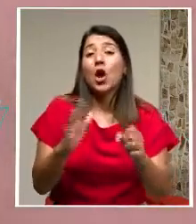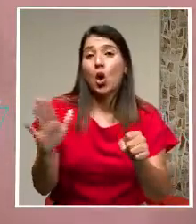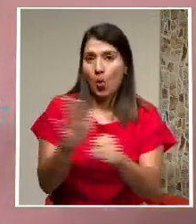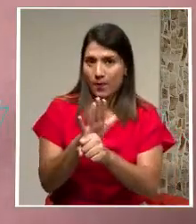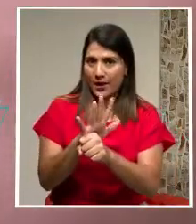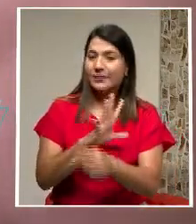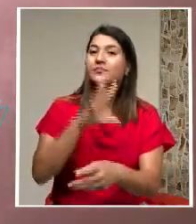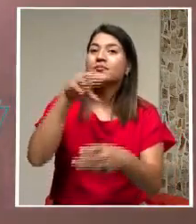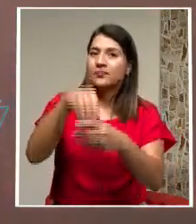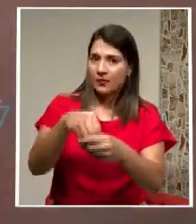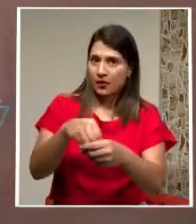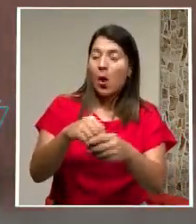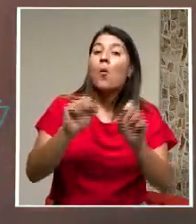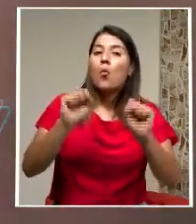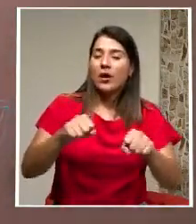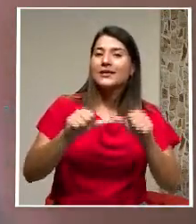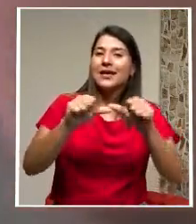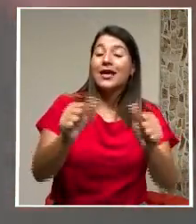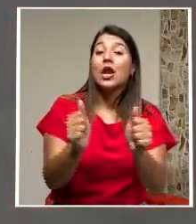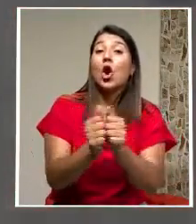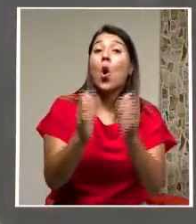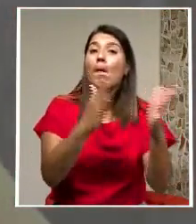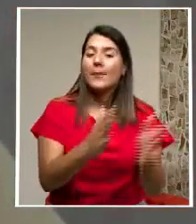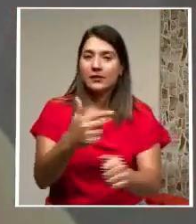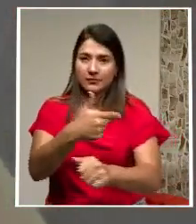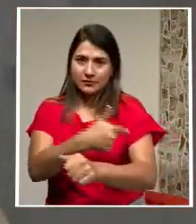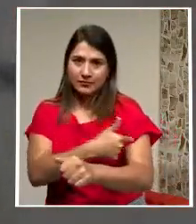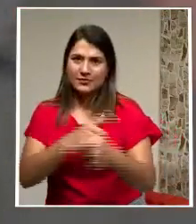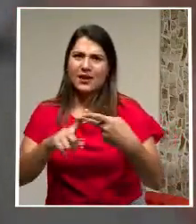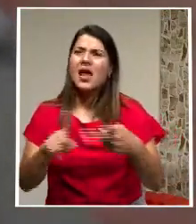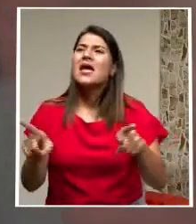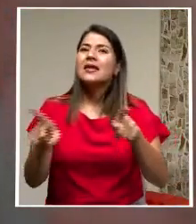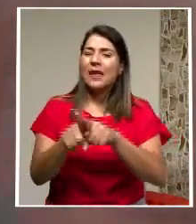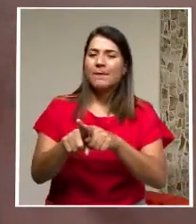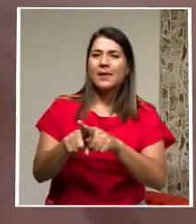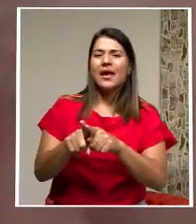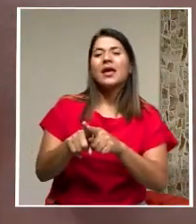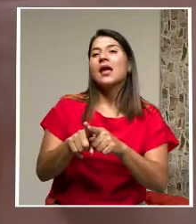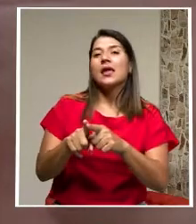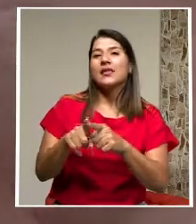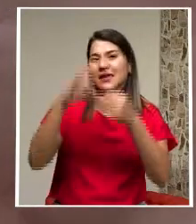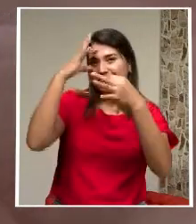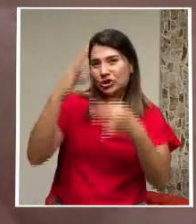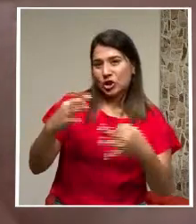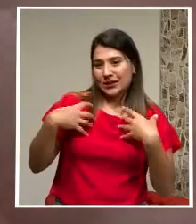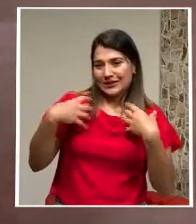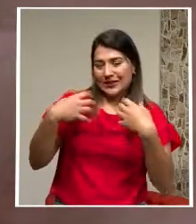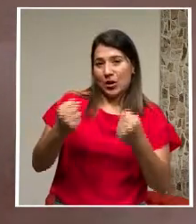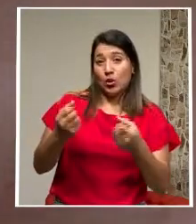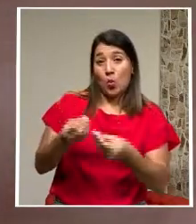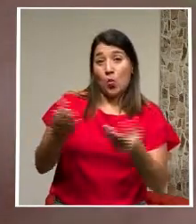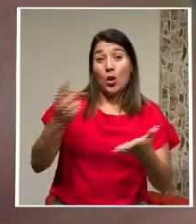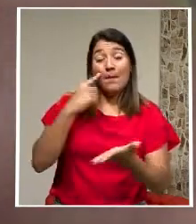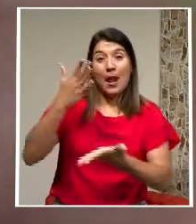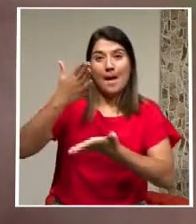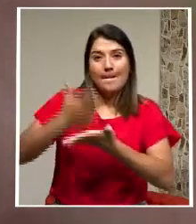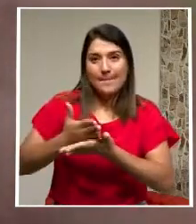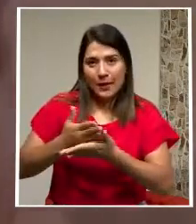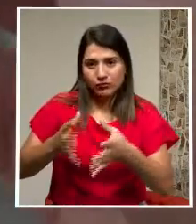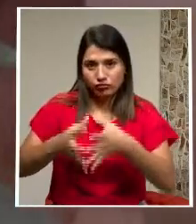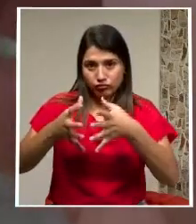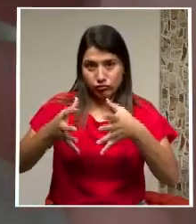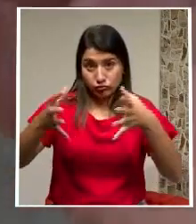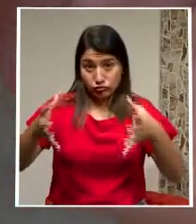la inmunización Sino también Medidas de salud Pública Para detener La propagación De la enfermedad A este llamado Se unen